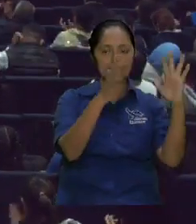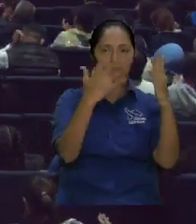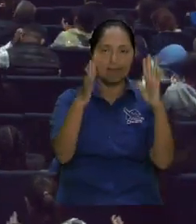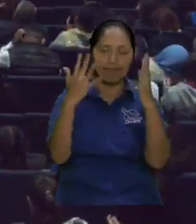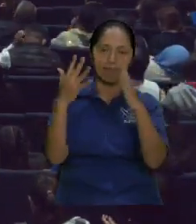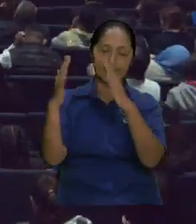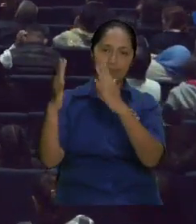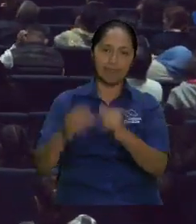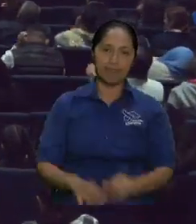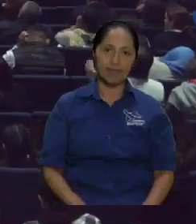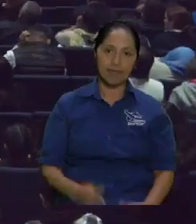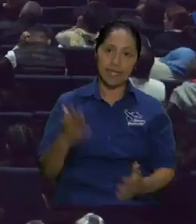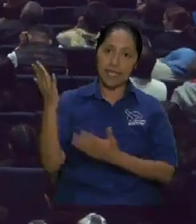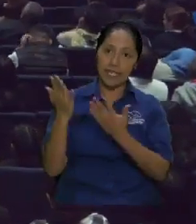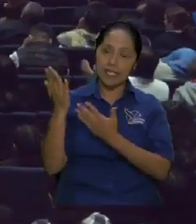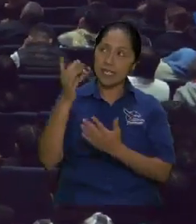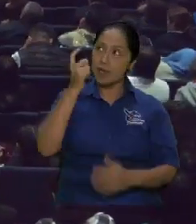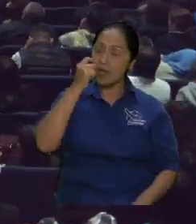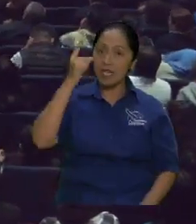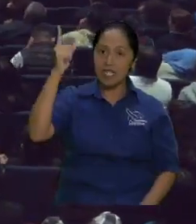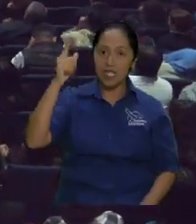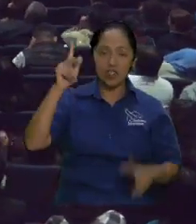servirle al señor es un gran privilegio